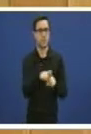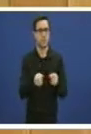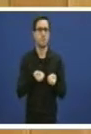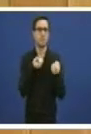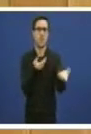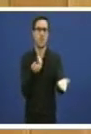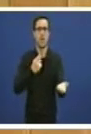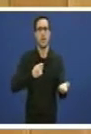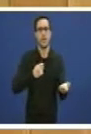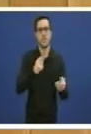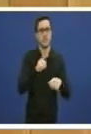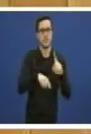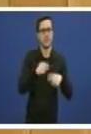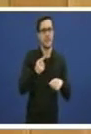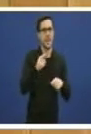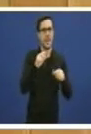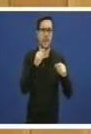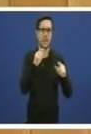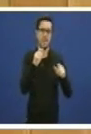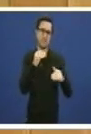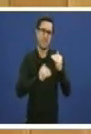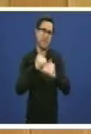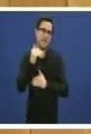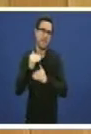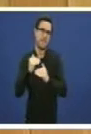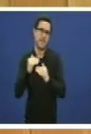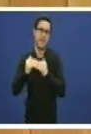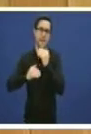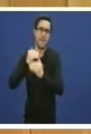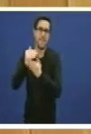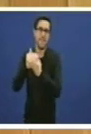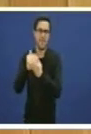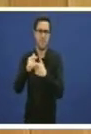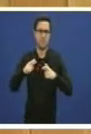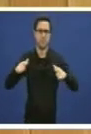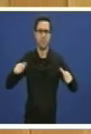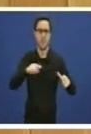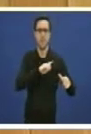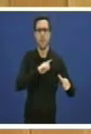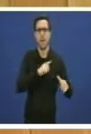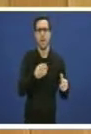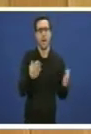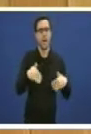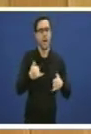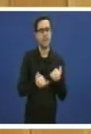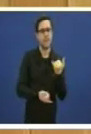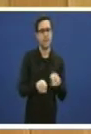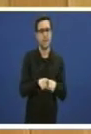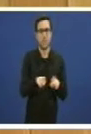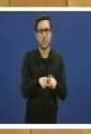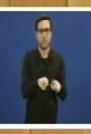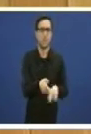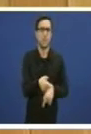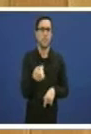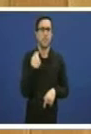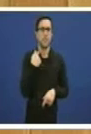gran nivel de paro dos anos 2009 e 2010 provocou a pérdida de dereito dos desempregados por ter esgotado a